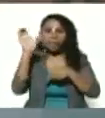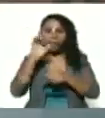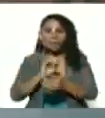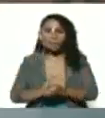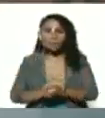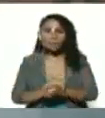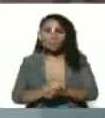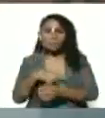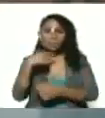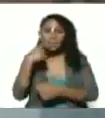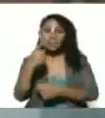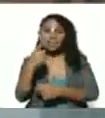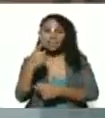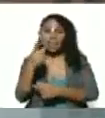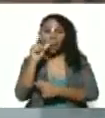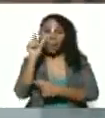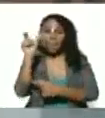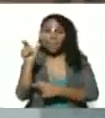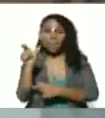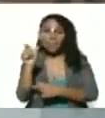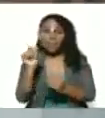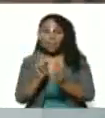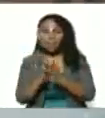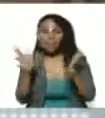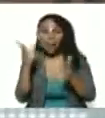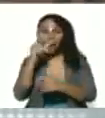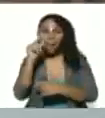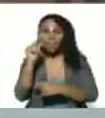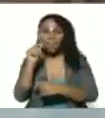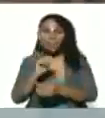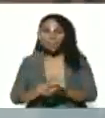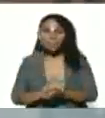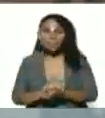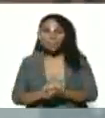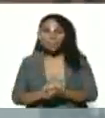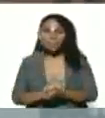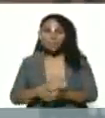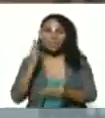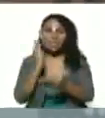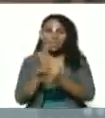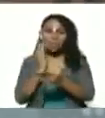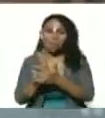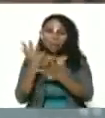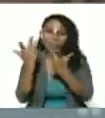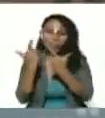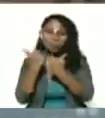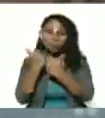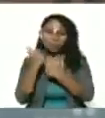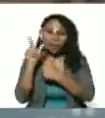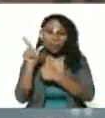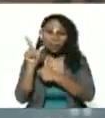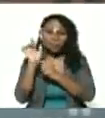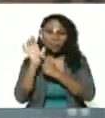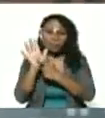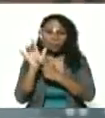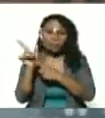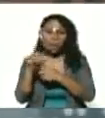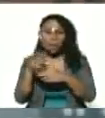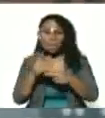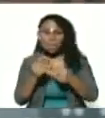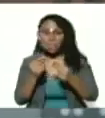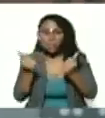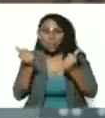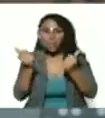Decía José Vicente Rangel, el gran José Vicente Rangel, siempre nos decía que la figura del desaparecido